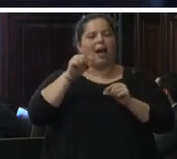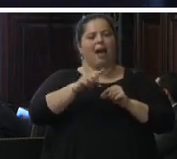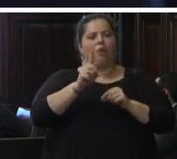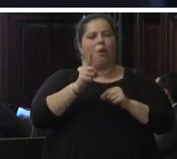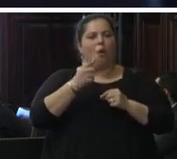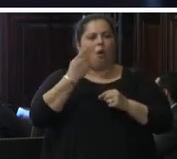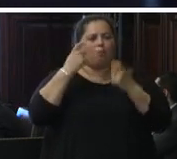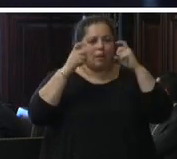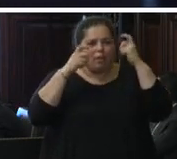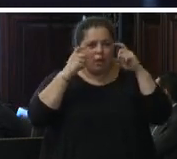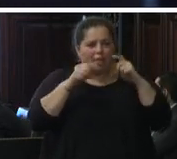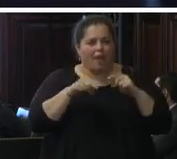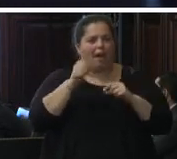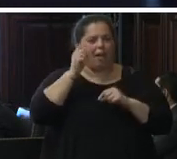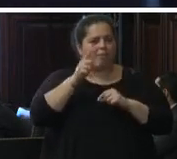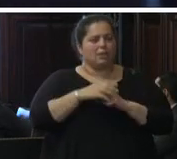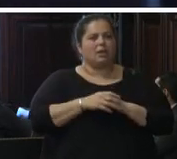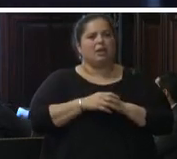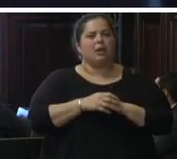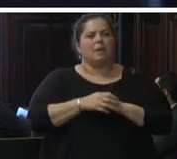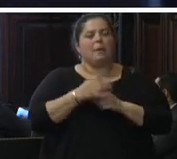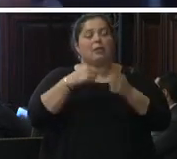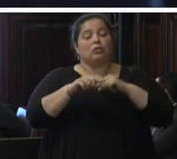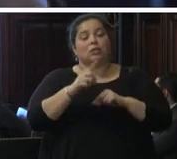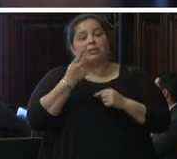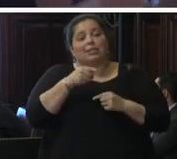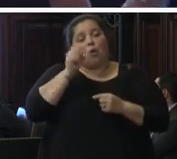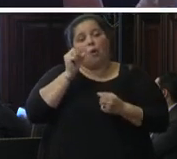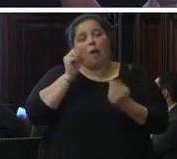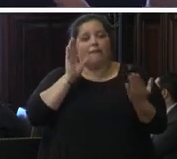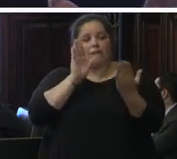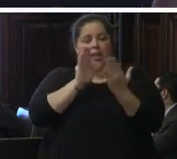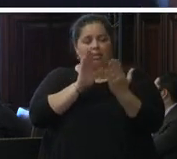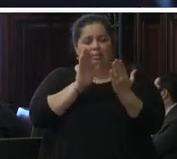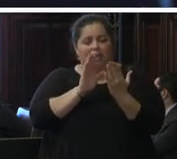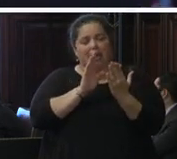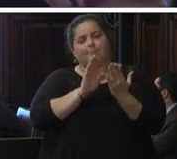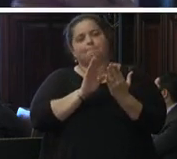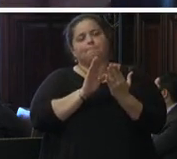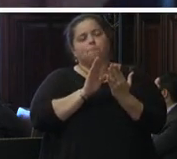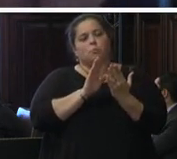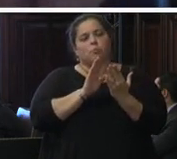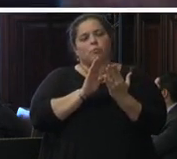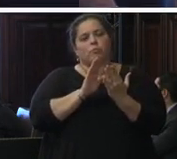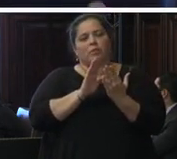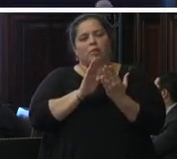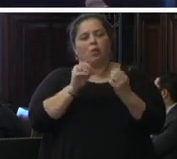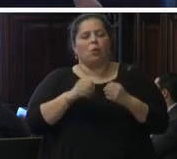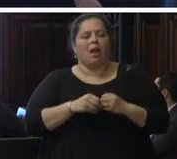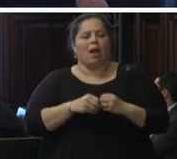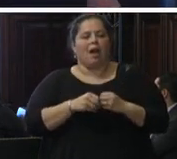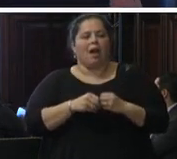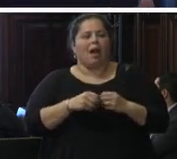y y que enfrenta además la la gran